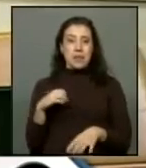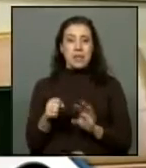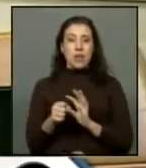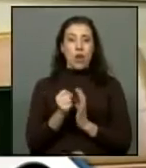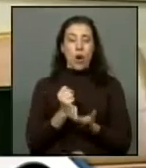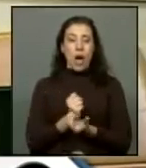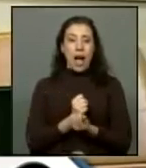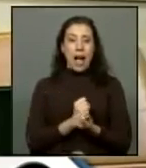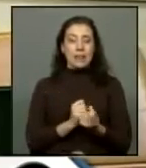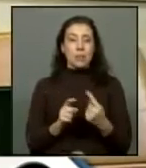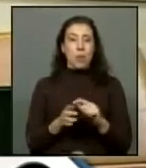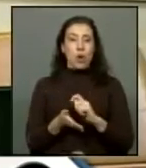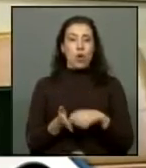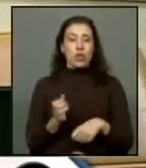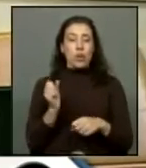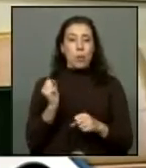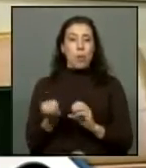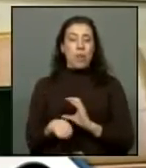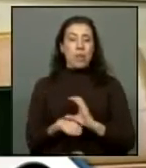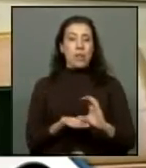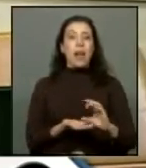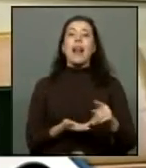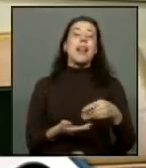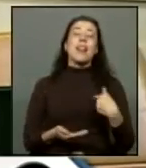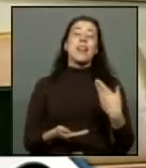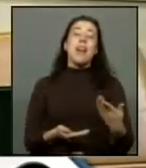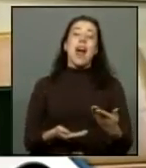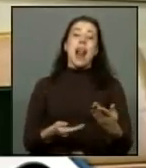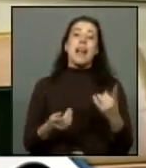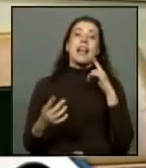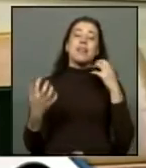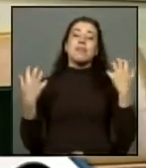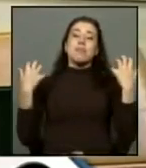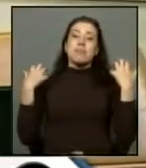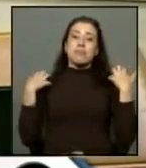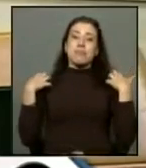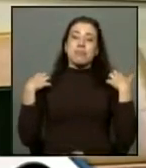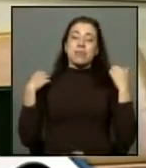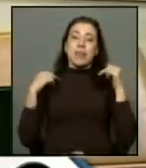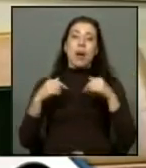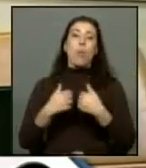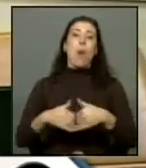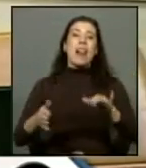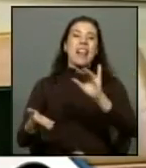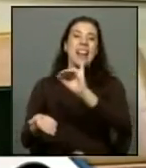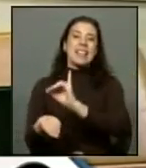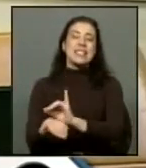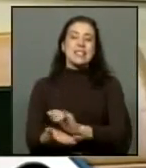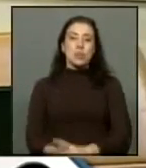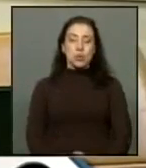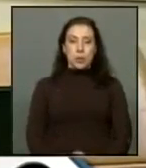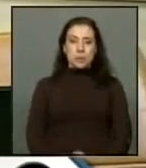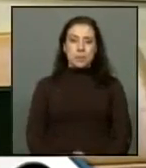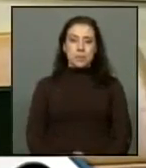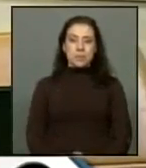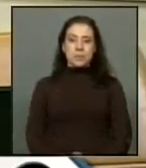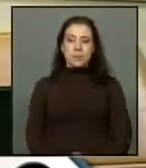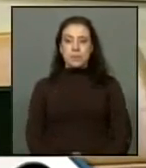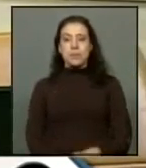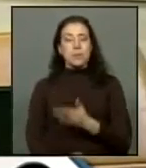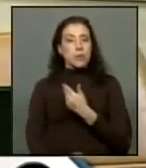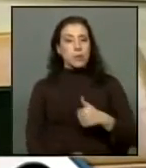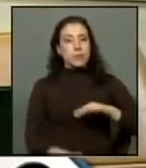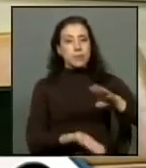Hacienda por la vía de un contrato va a poder asignar la administración y la explotación de este parque a cualquier institución. Es decir, si es el gobierno